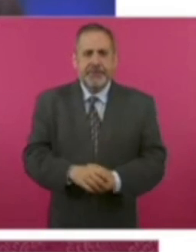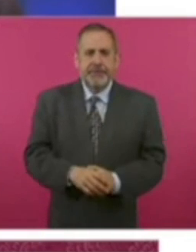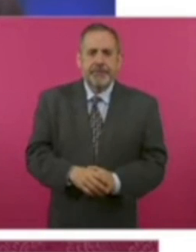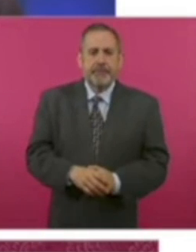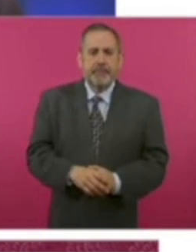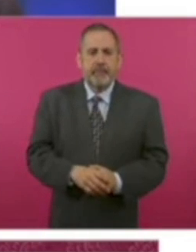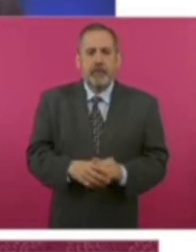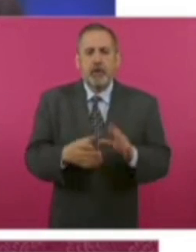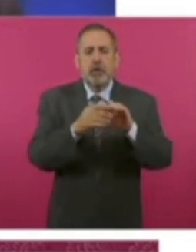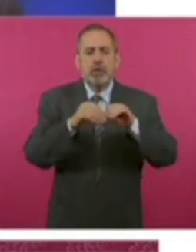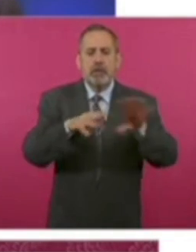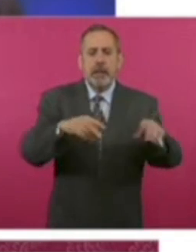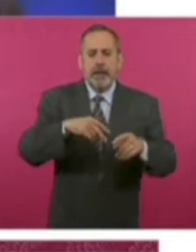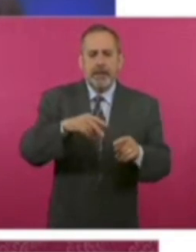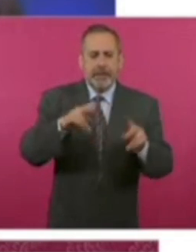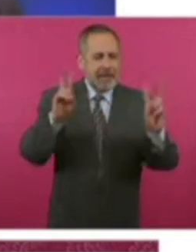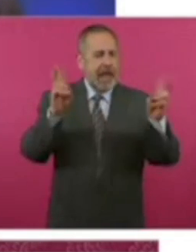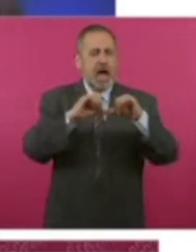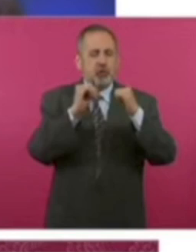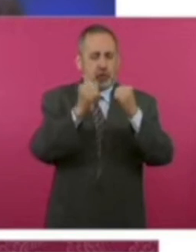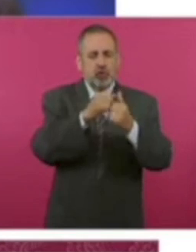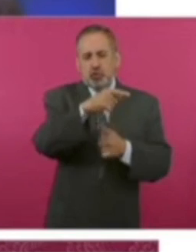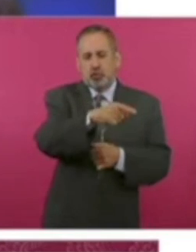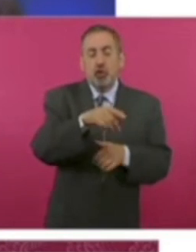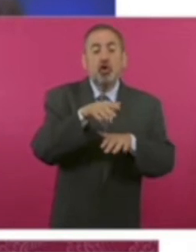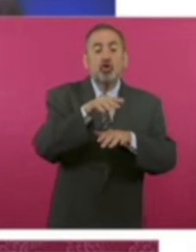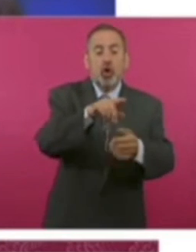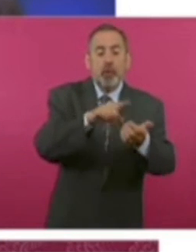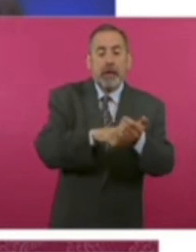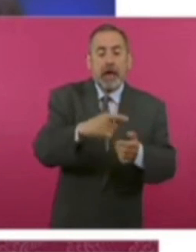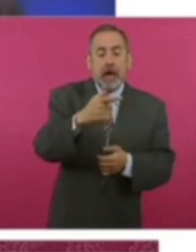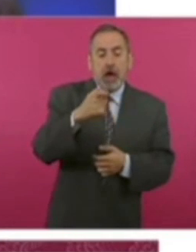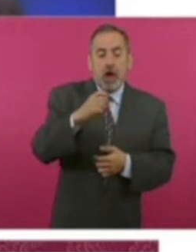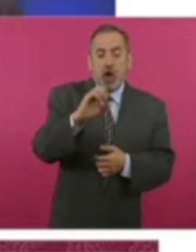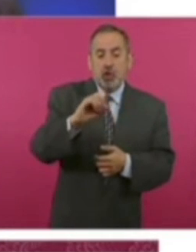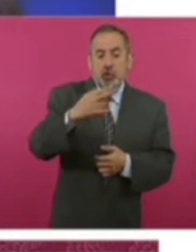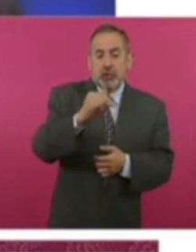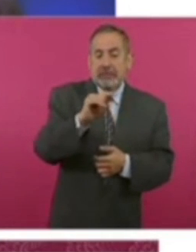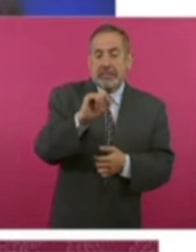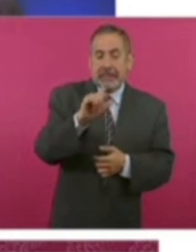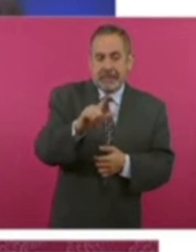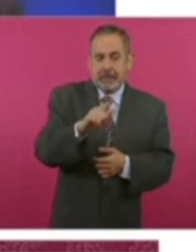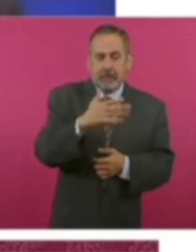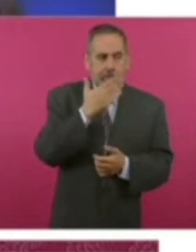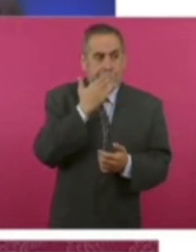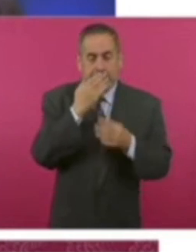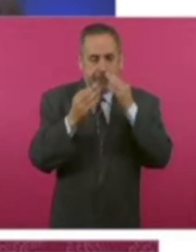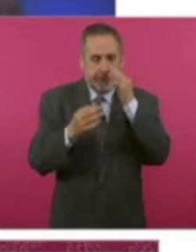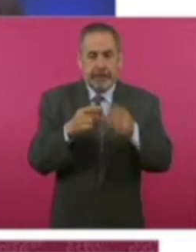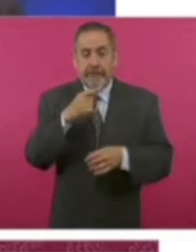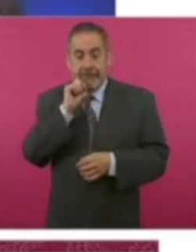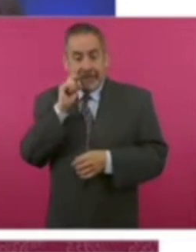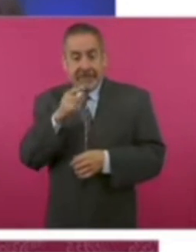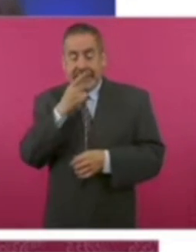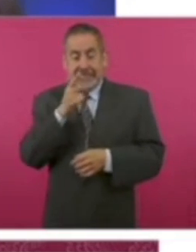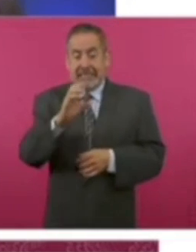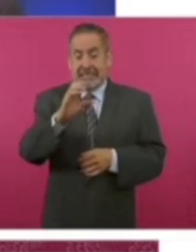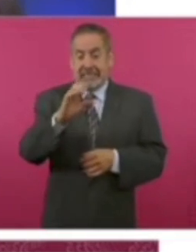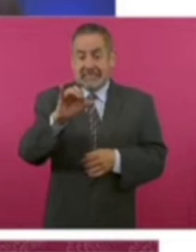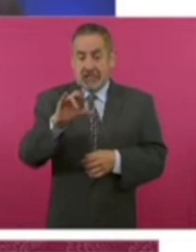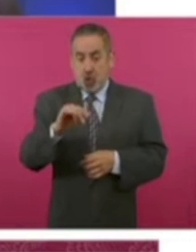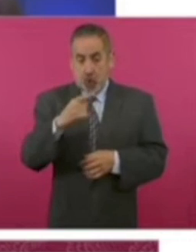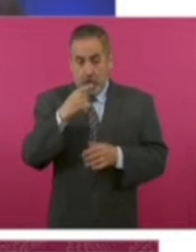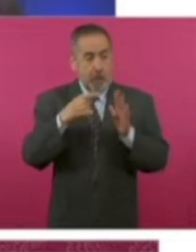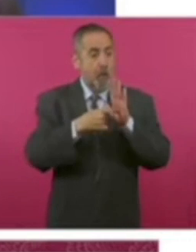el dato que da México Elige sobre Xochitl Gálvez es muy noticioso, dijo Ciro al presentar los resultados del